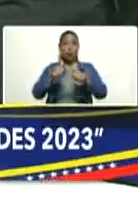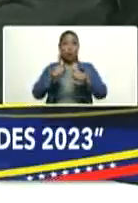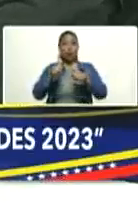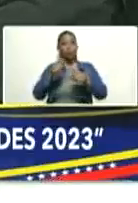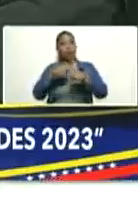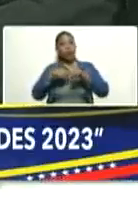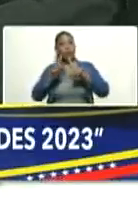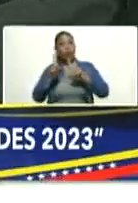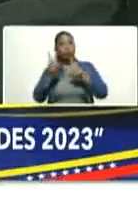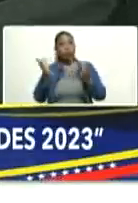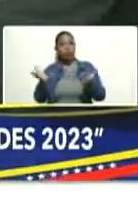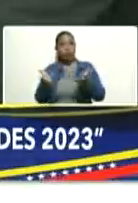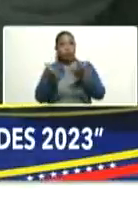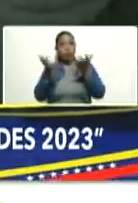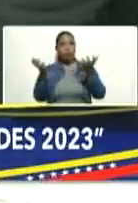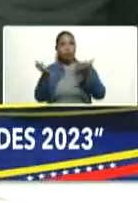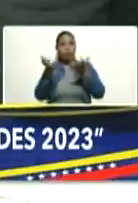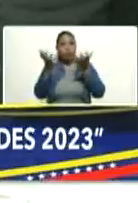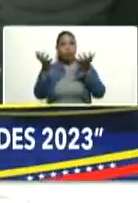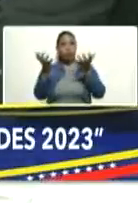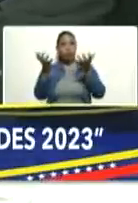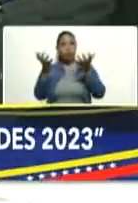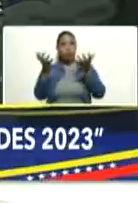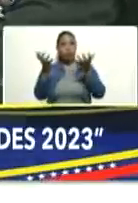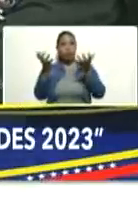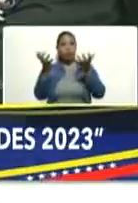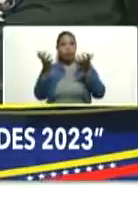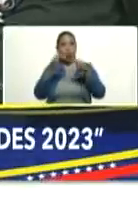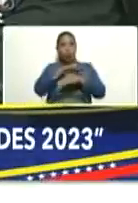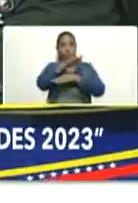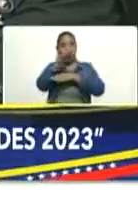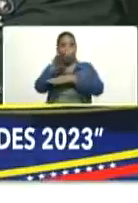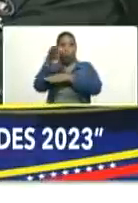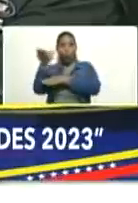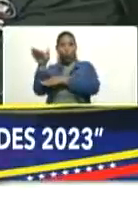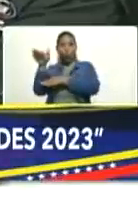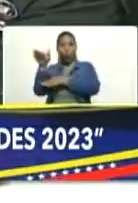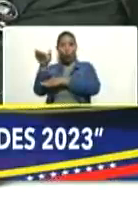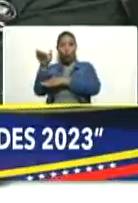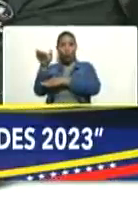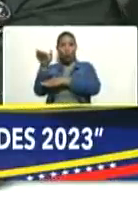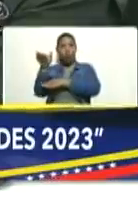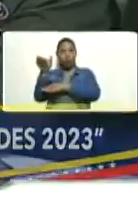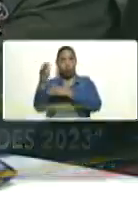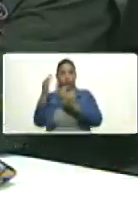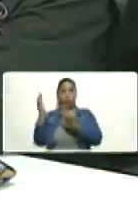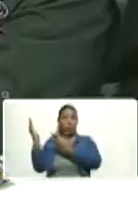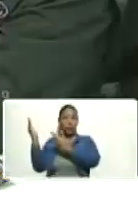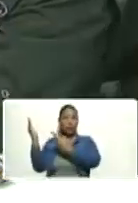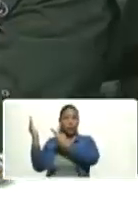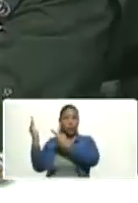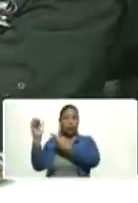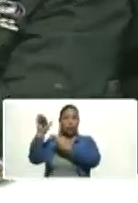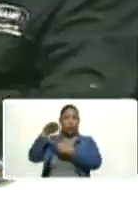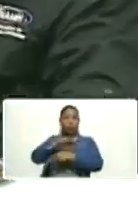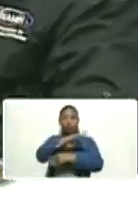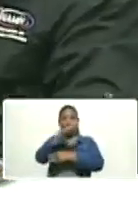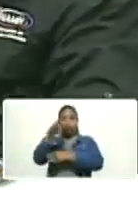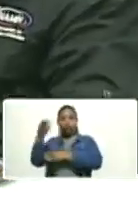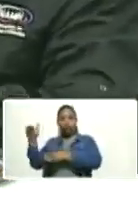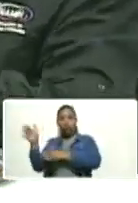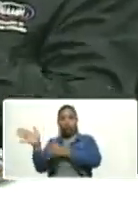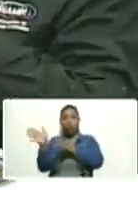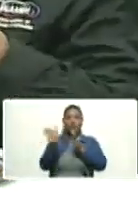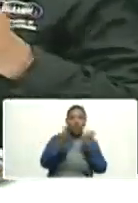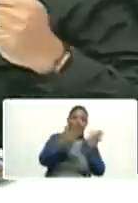entre los desiertos y el océano Atlántico. Se desplazan por todo el Atlántico tropical debido a los vientos